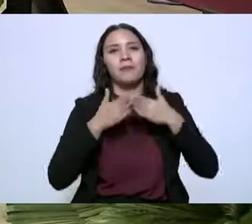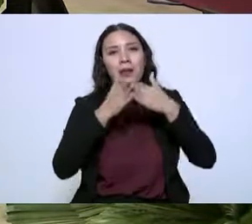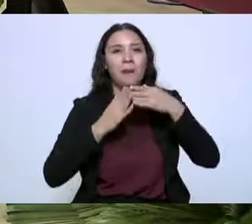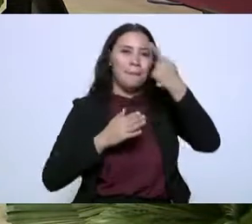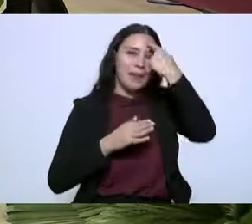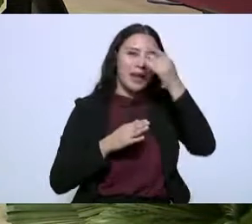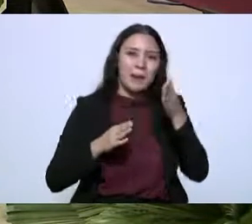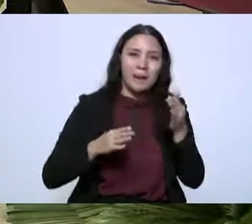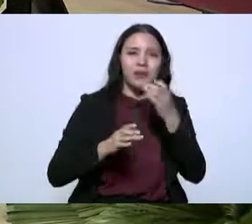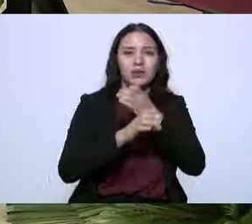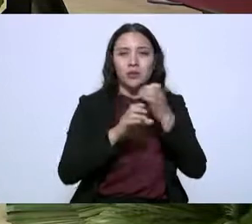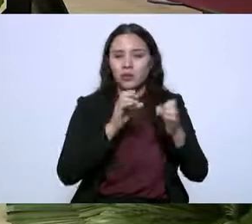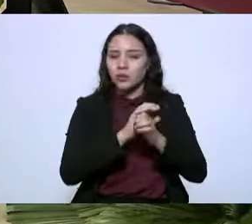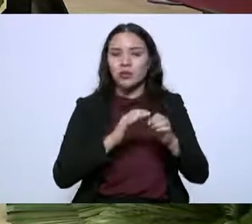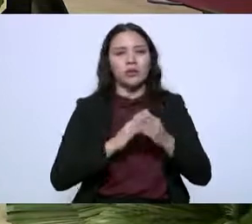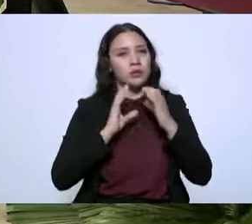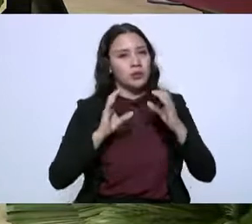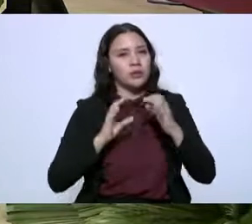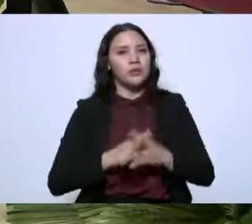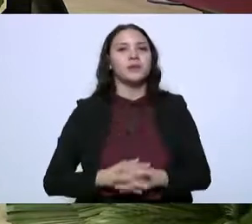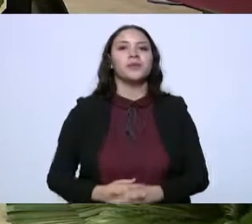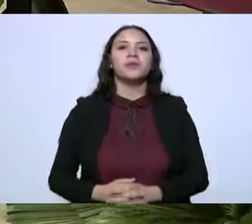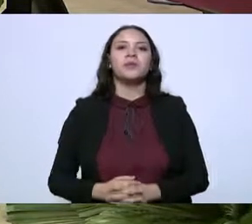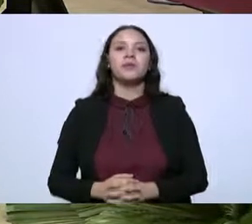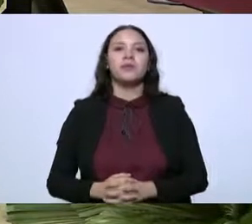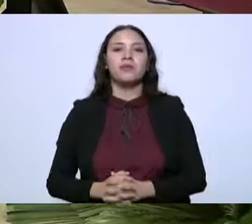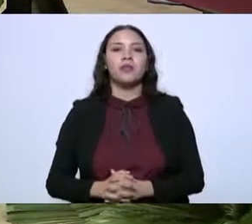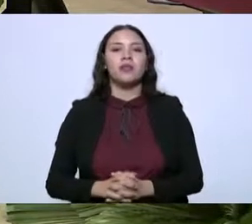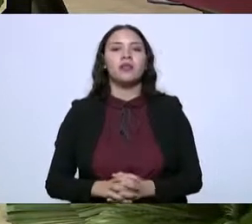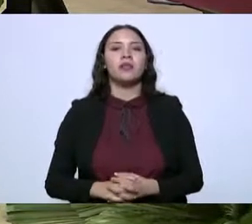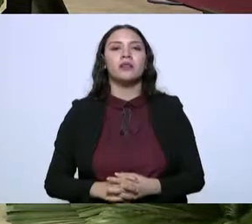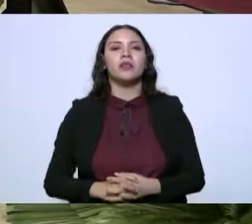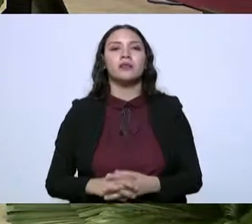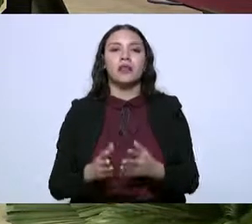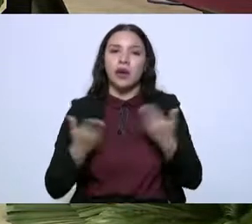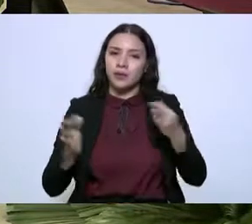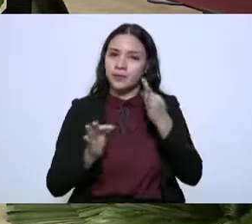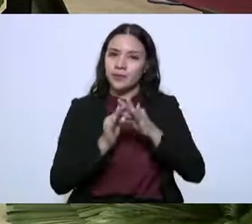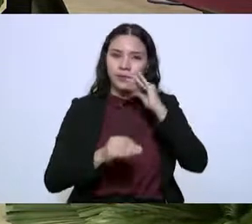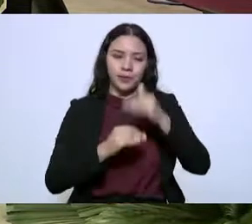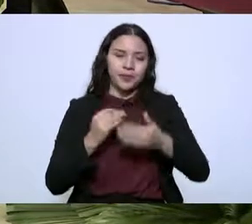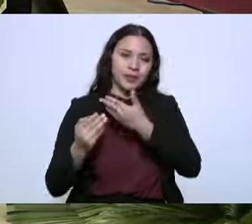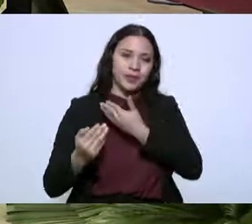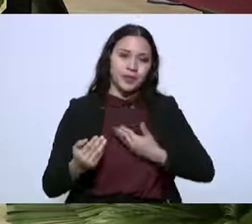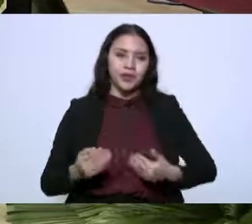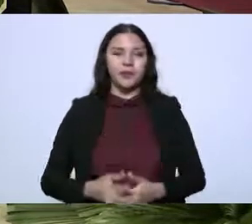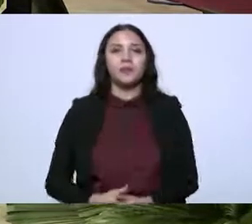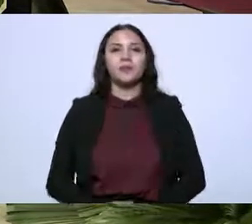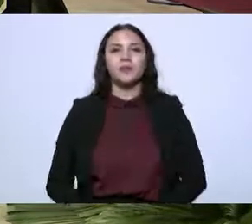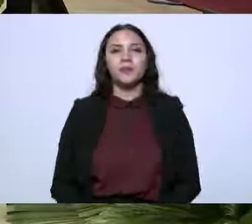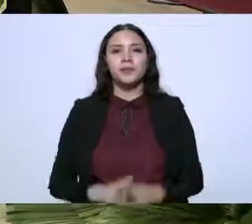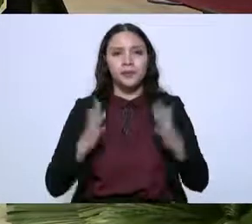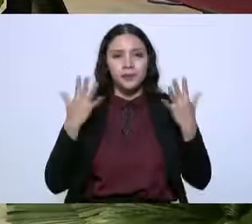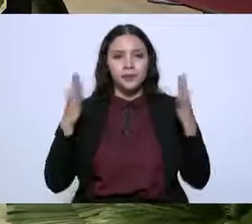inocuidad en las pequeñas embarcaciones. Es cuanto, señor presidente, señor gobernador.